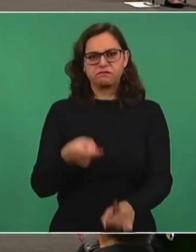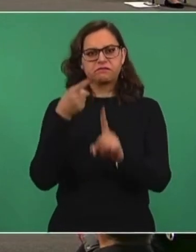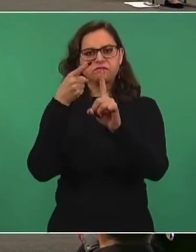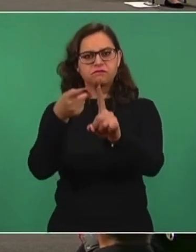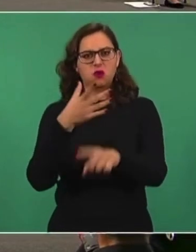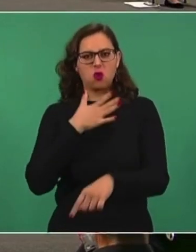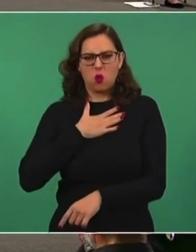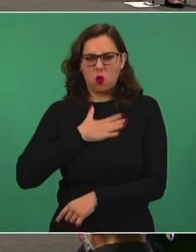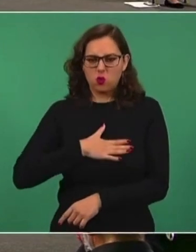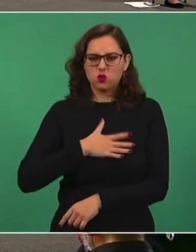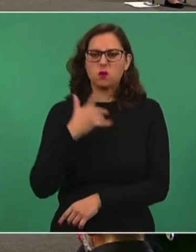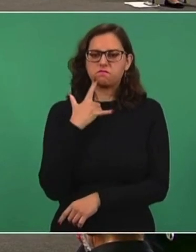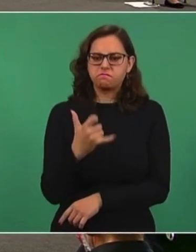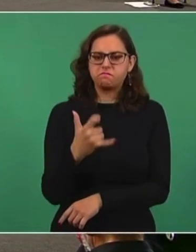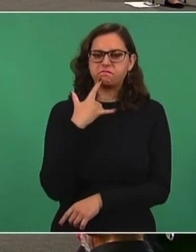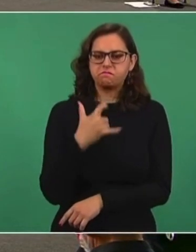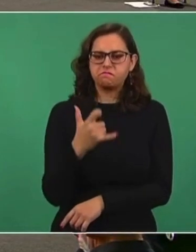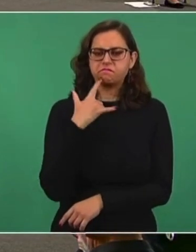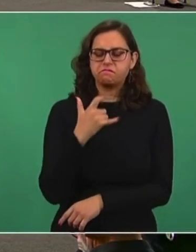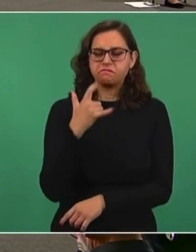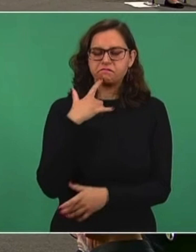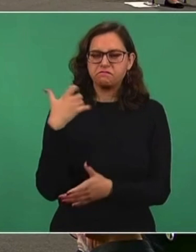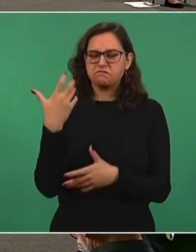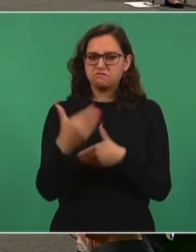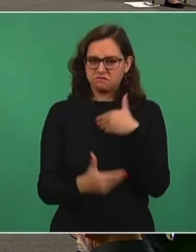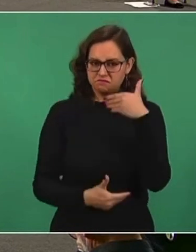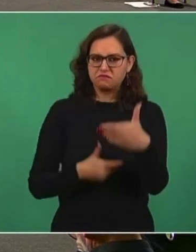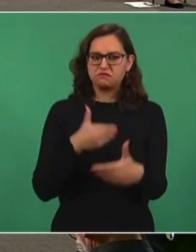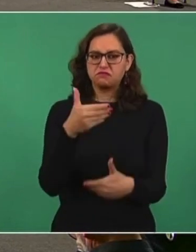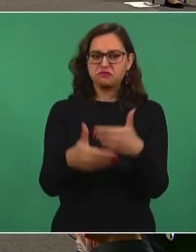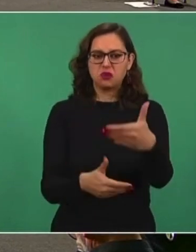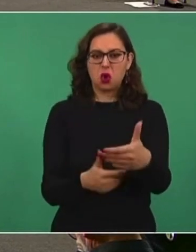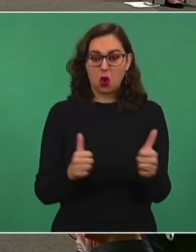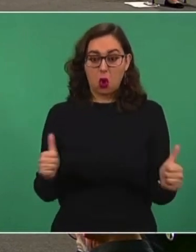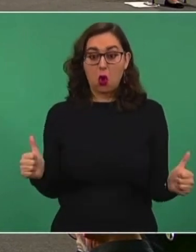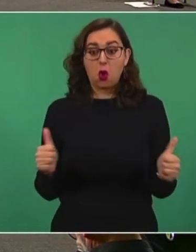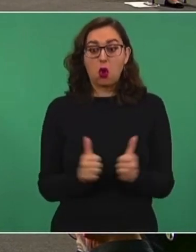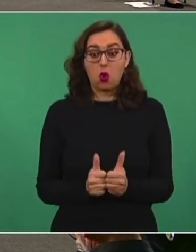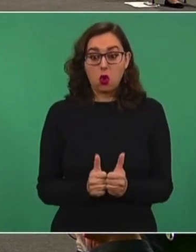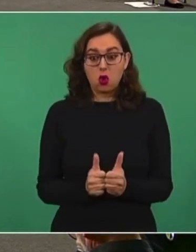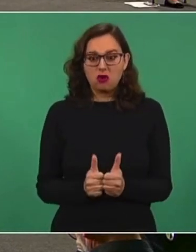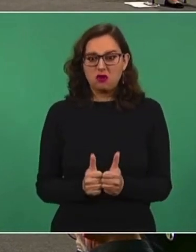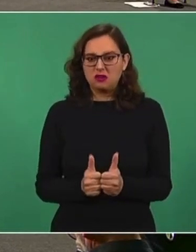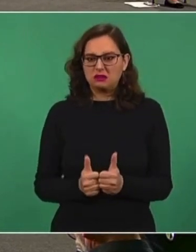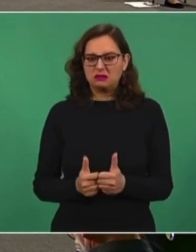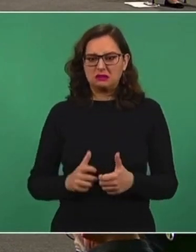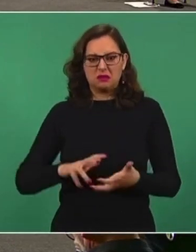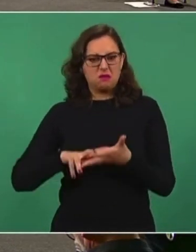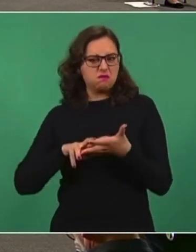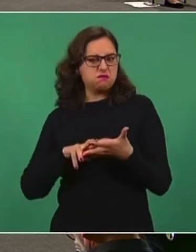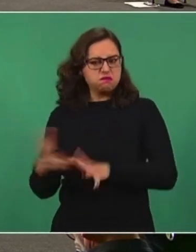siendo un rebelde sin causa.